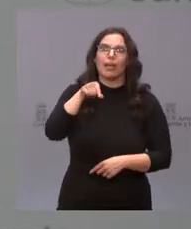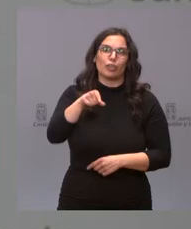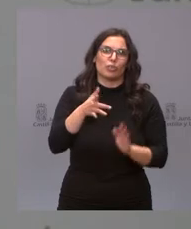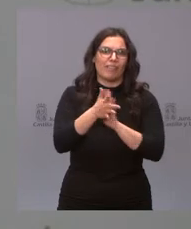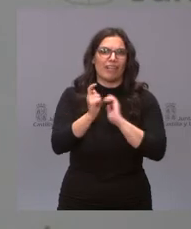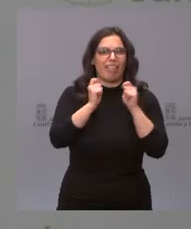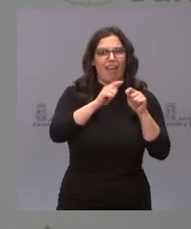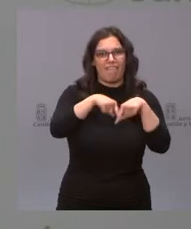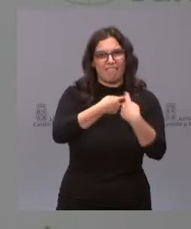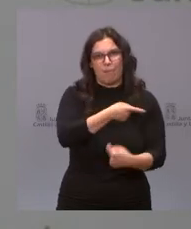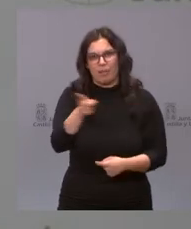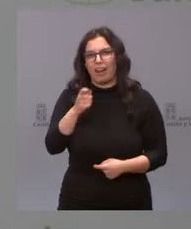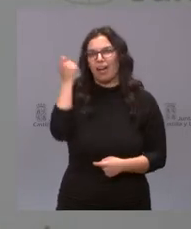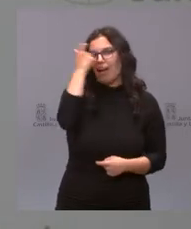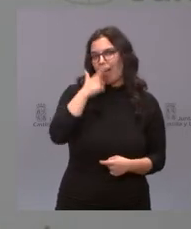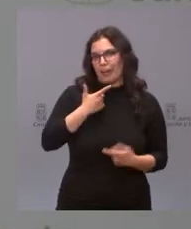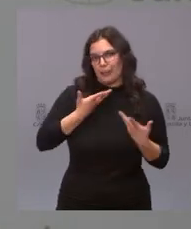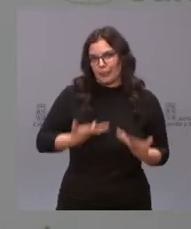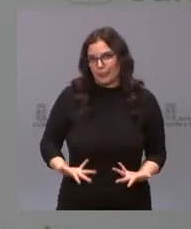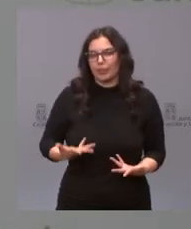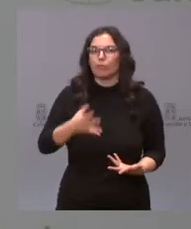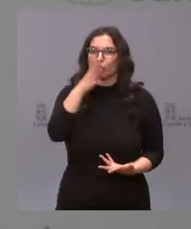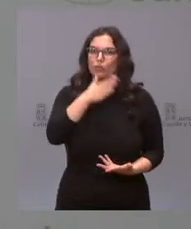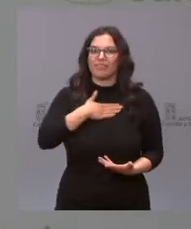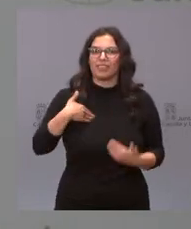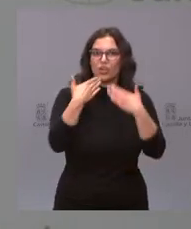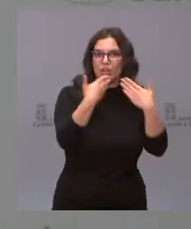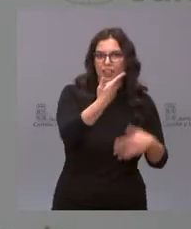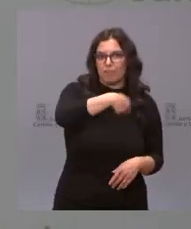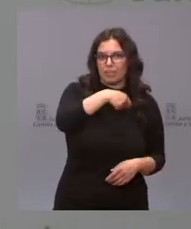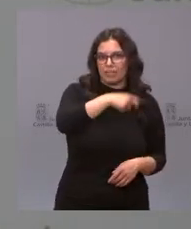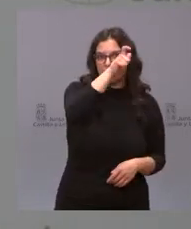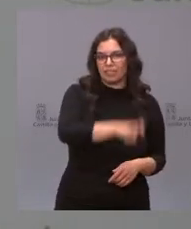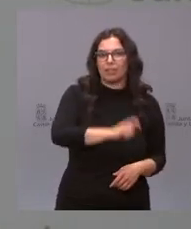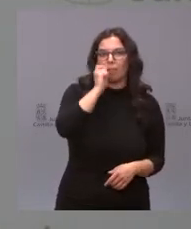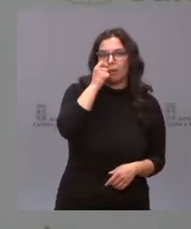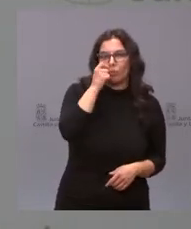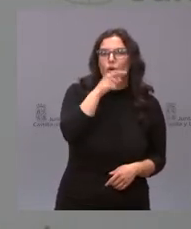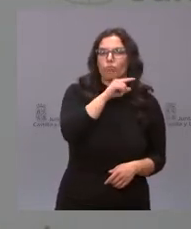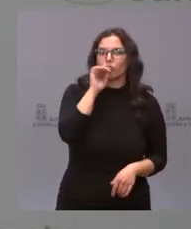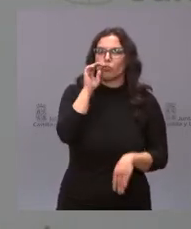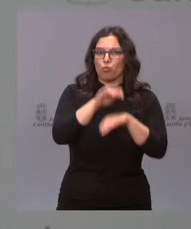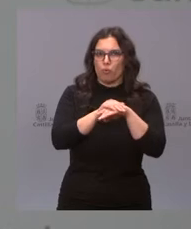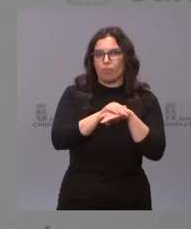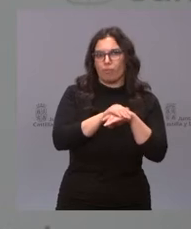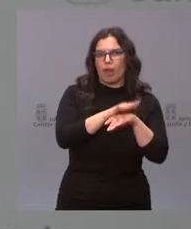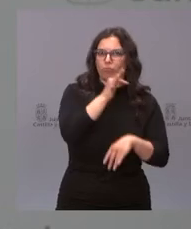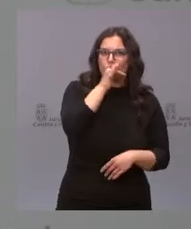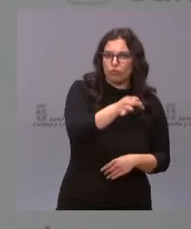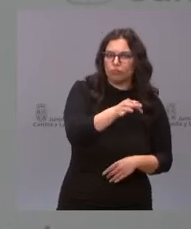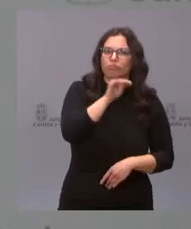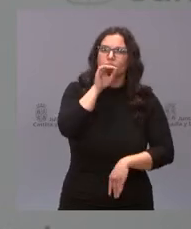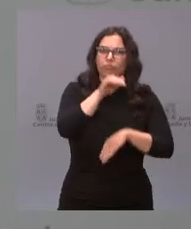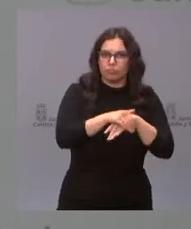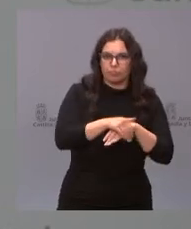de esta comunidad autónoma y por tanto quiero agradecer al presidente Fernández Mañueco el cumplimiento de su palabra, el cumplimiento